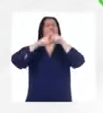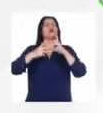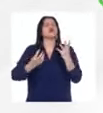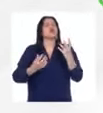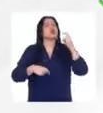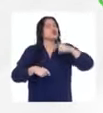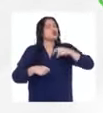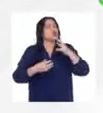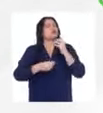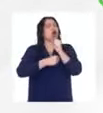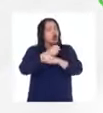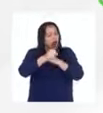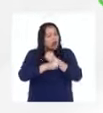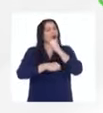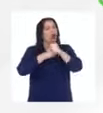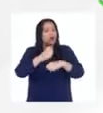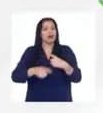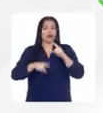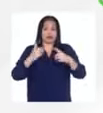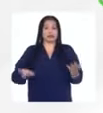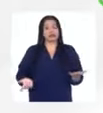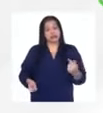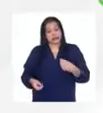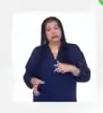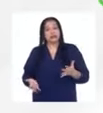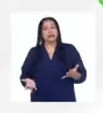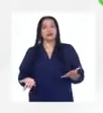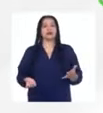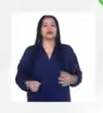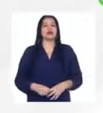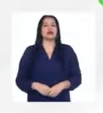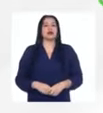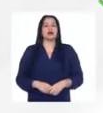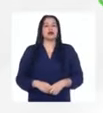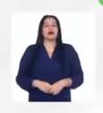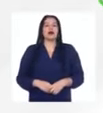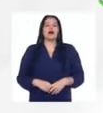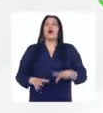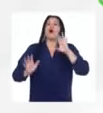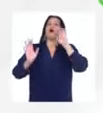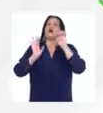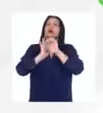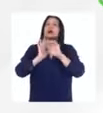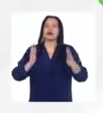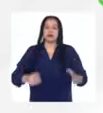años y a veces nos toca eso ¿no? o por ejemplo cuando